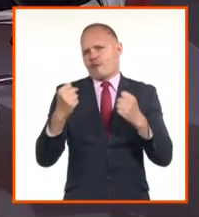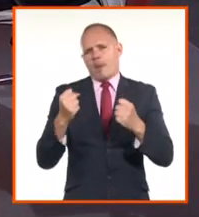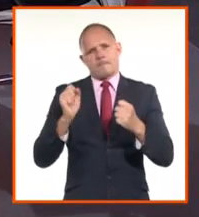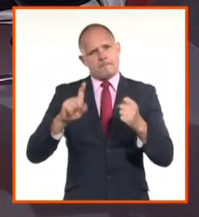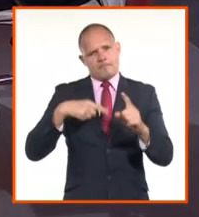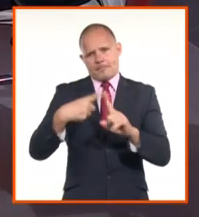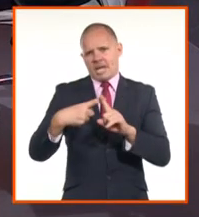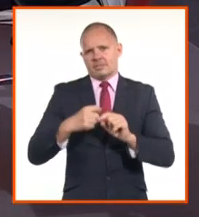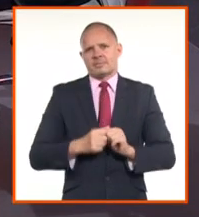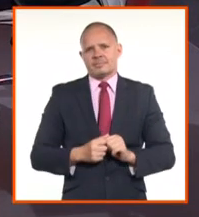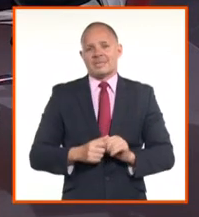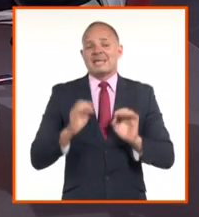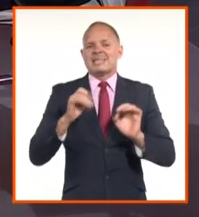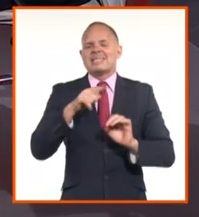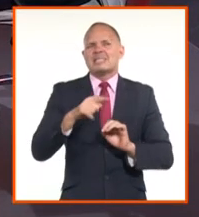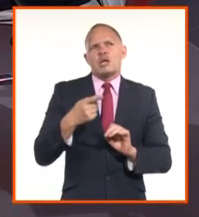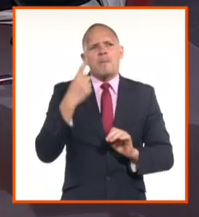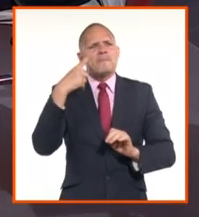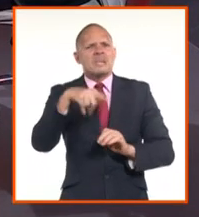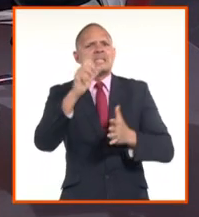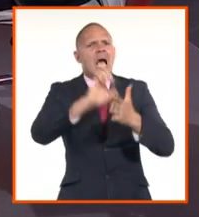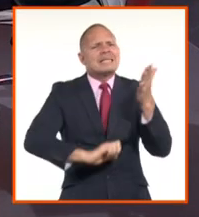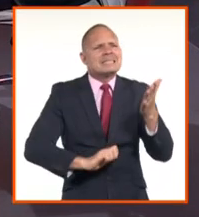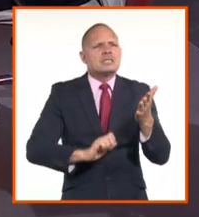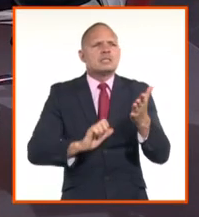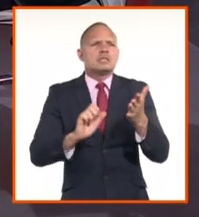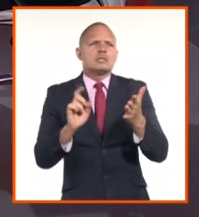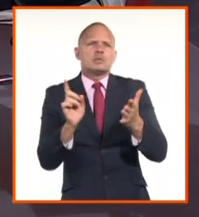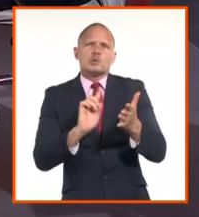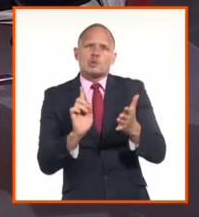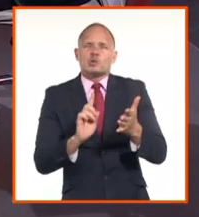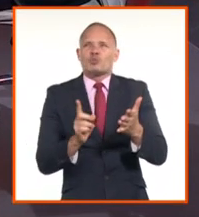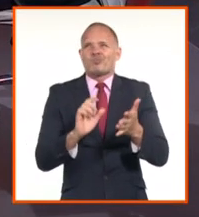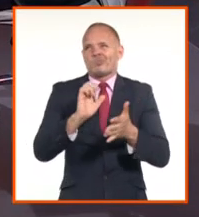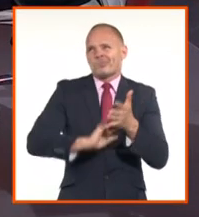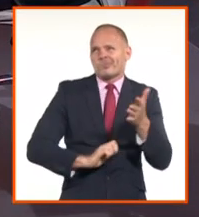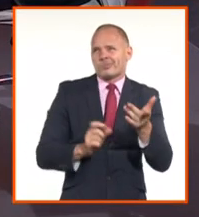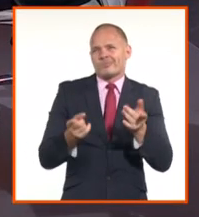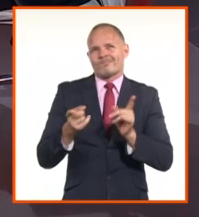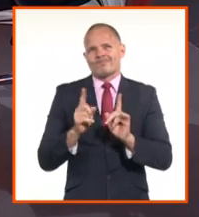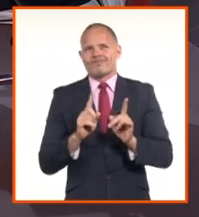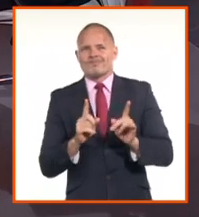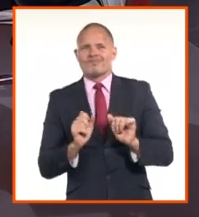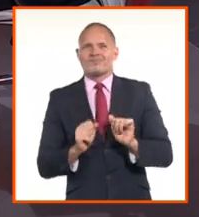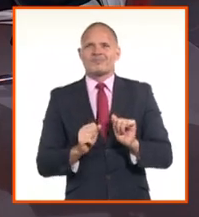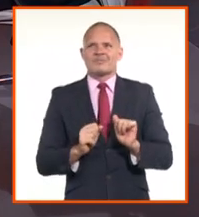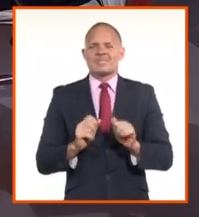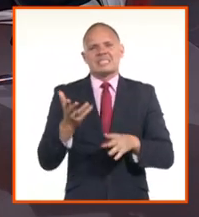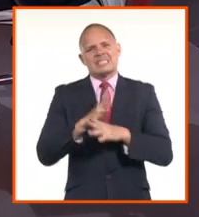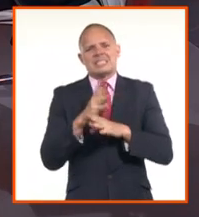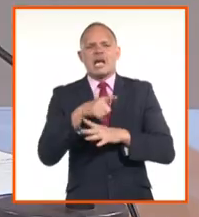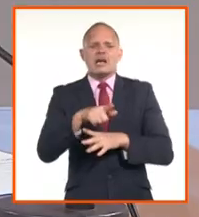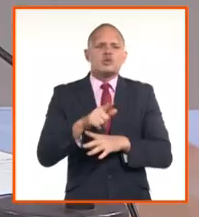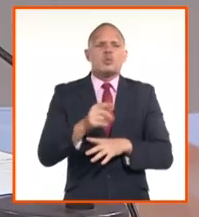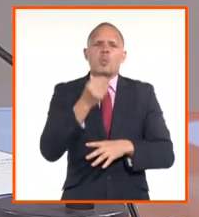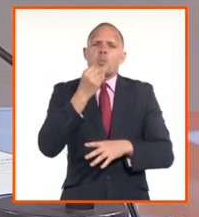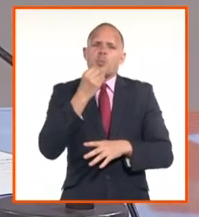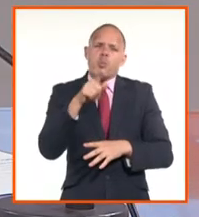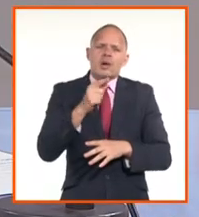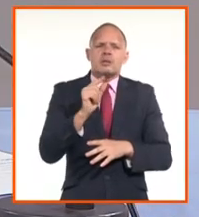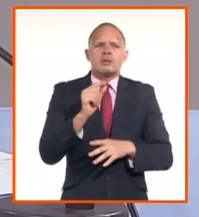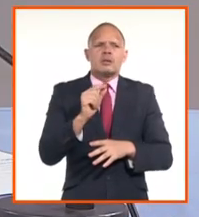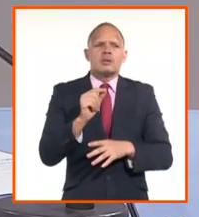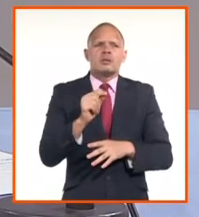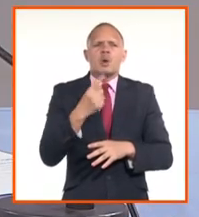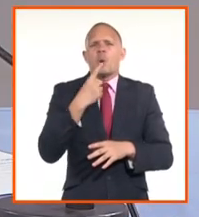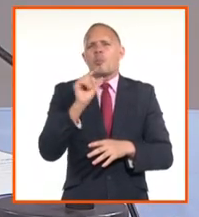No, no es la palabra grabado, porque es un margen comercial que se mueve, pero bueno, va a tener una mayor afectación, vamos a decirlo, de